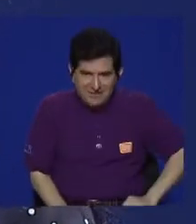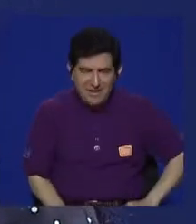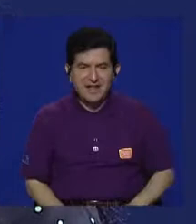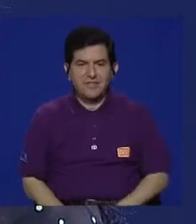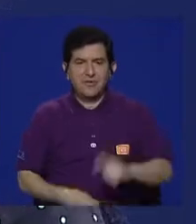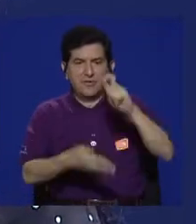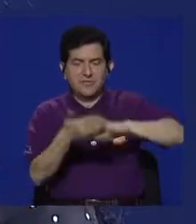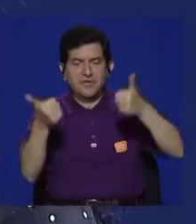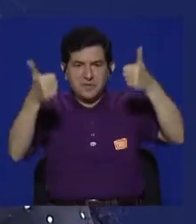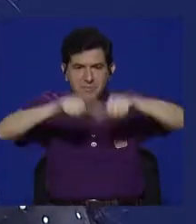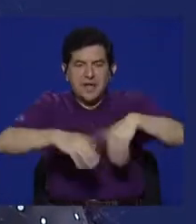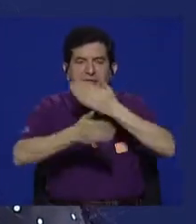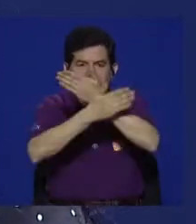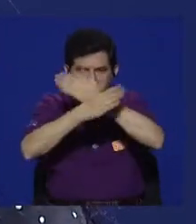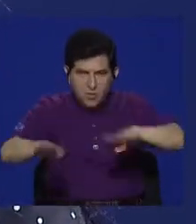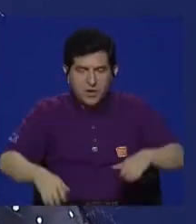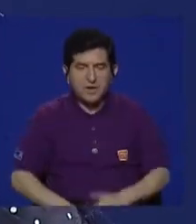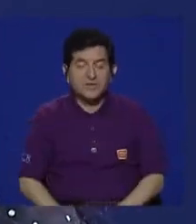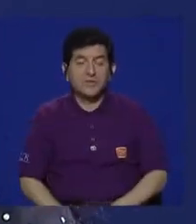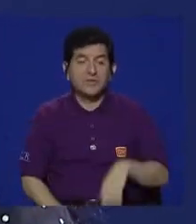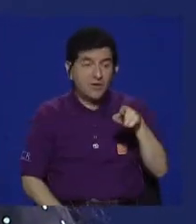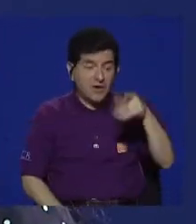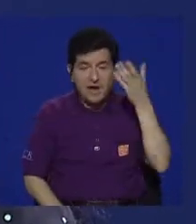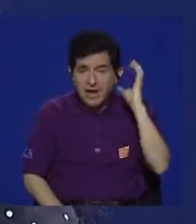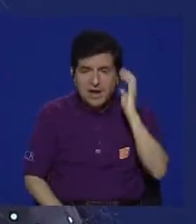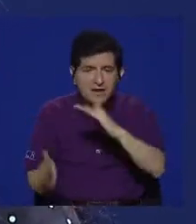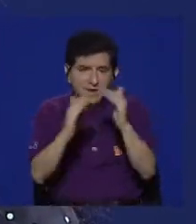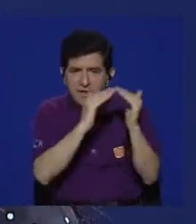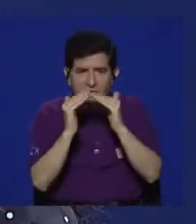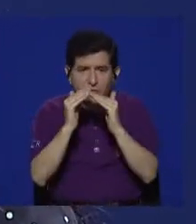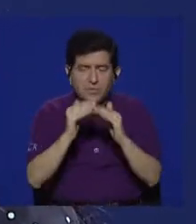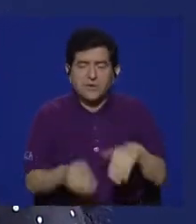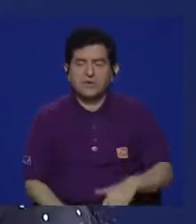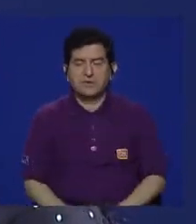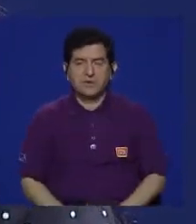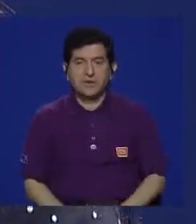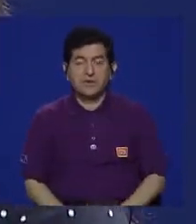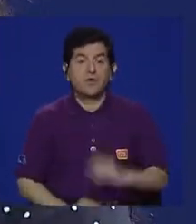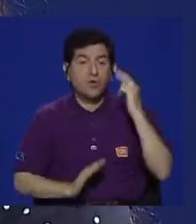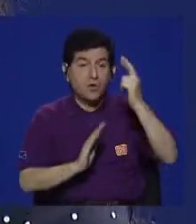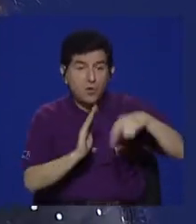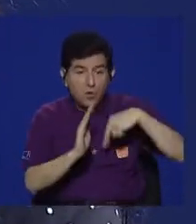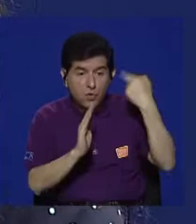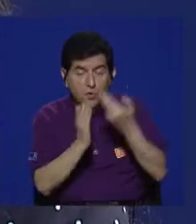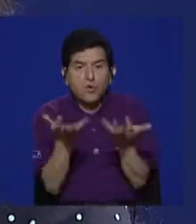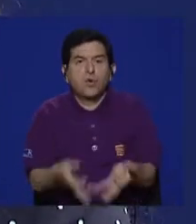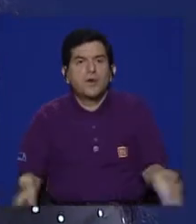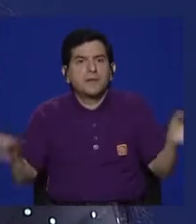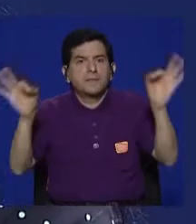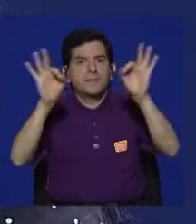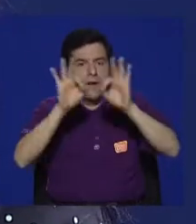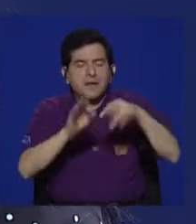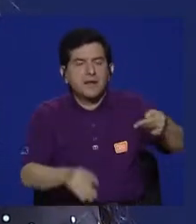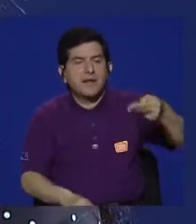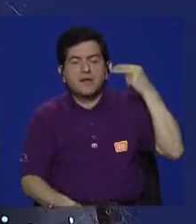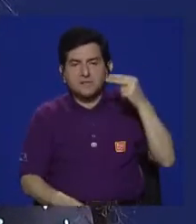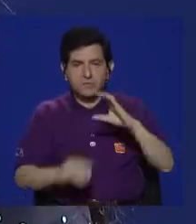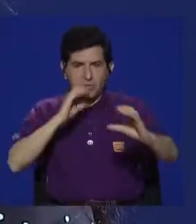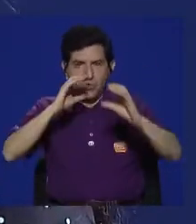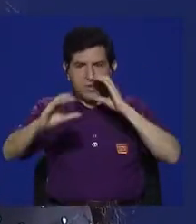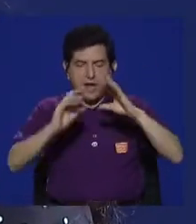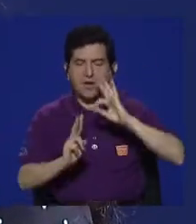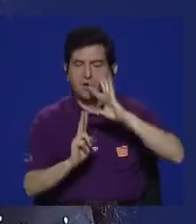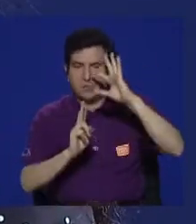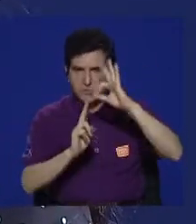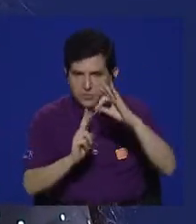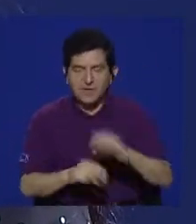el caso de El Salvador, con la firma de los acuerdos de paz en las emisoras comunitarias, ¿verdad?, que han tenido un papel muy importante en